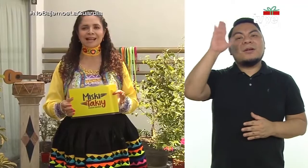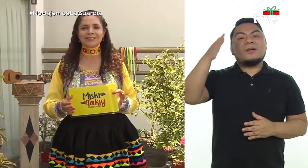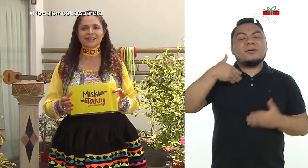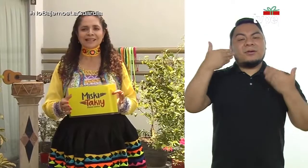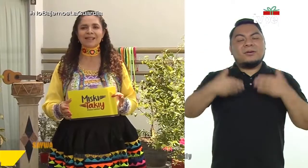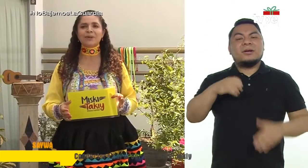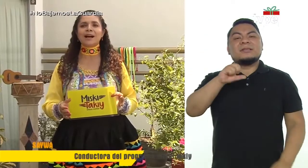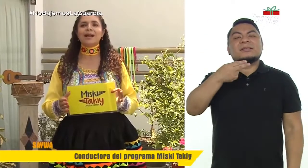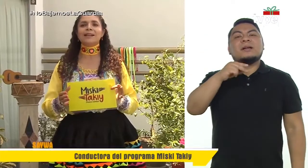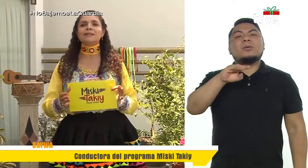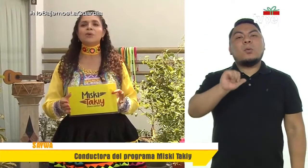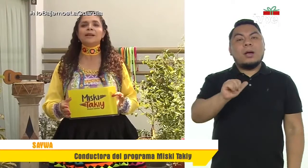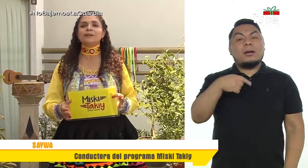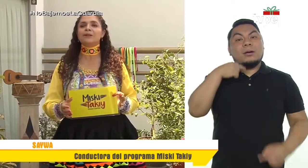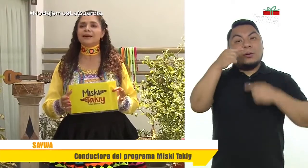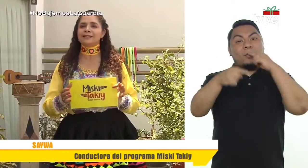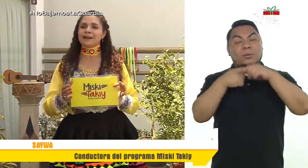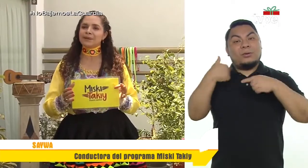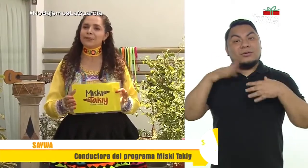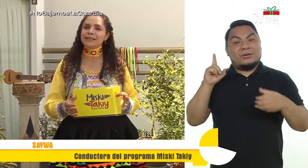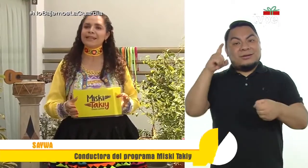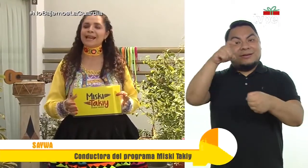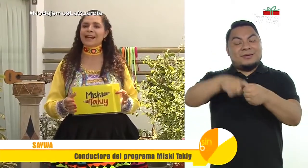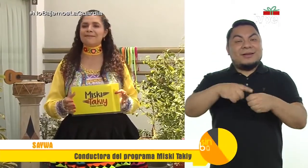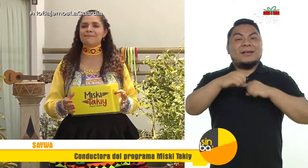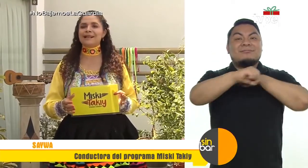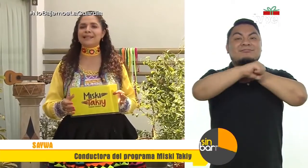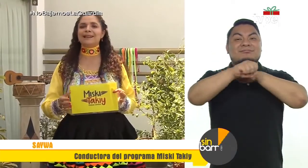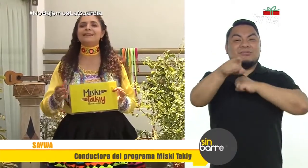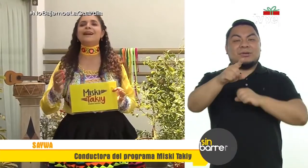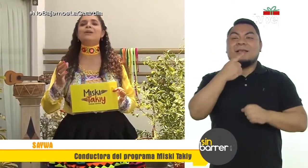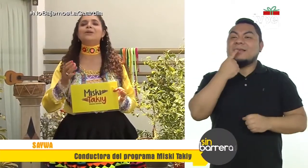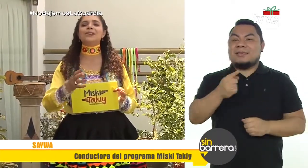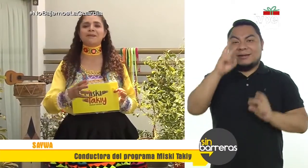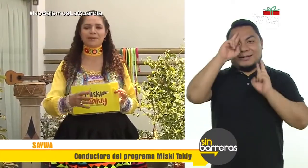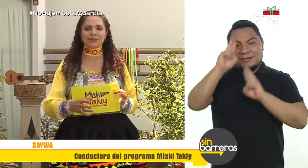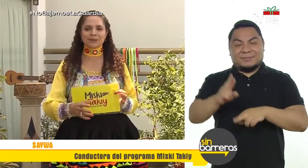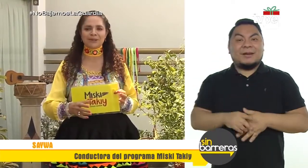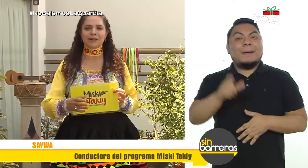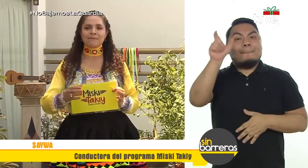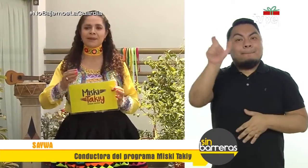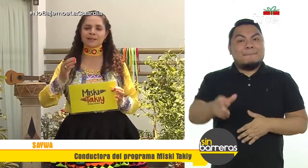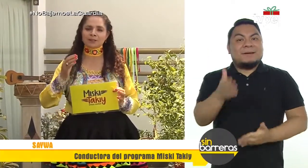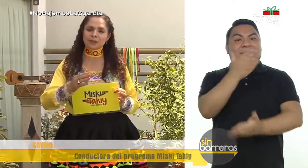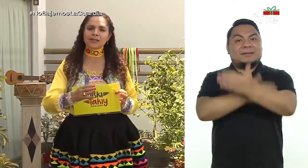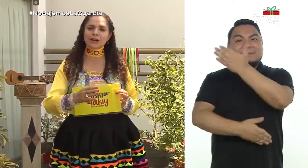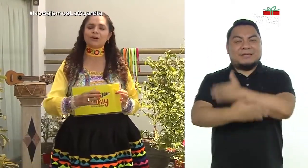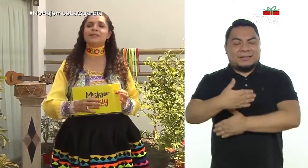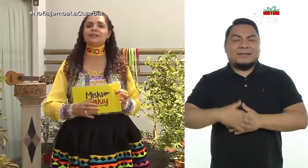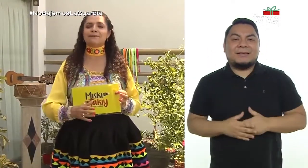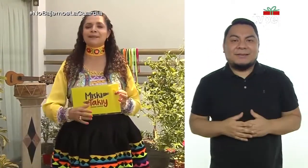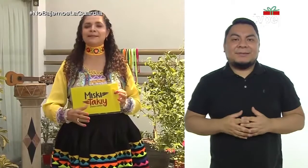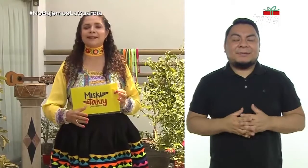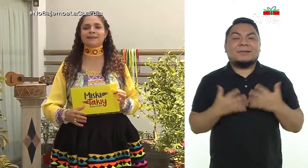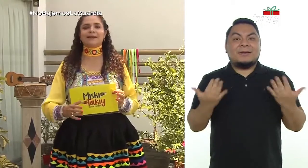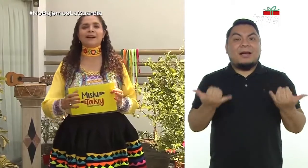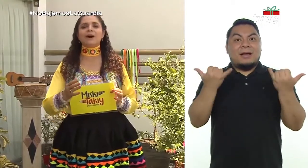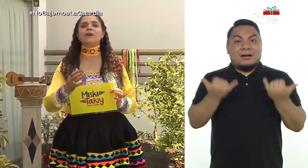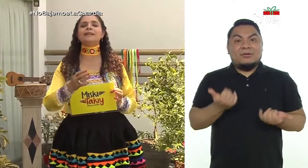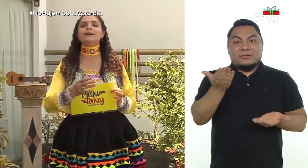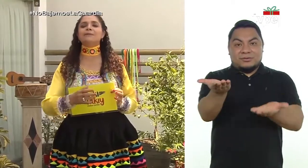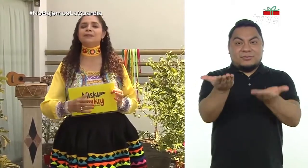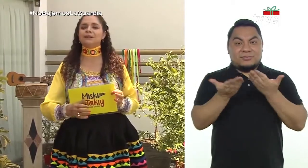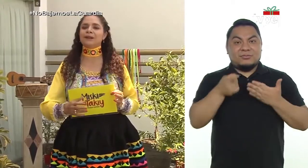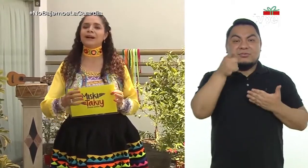Hola, soy Saigua. Les cuento que ya me uní a la campaña Dígalo con Respeto. Persona con Discapacidad.